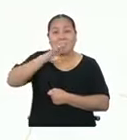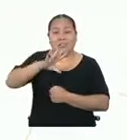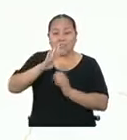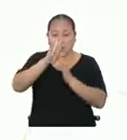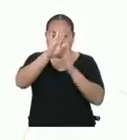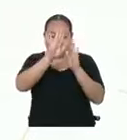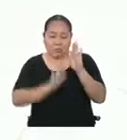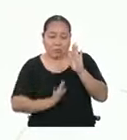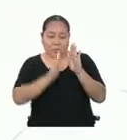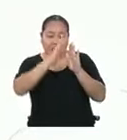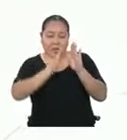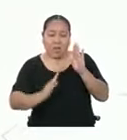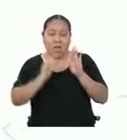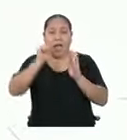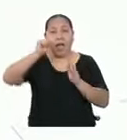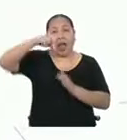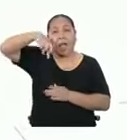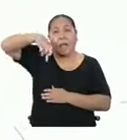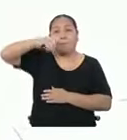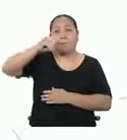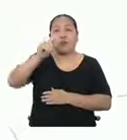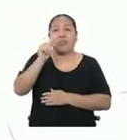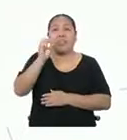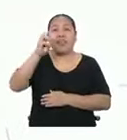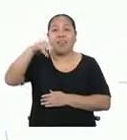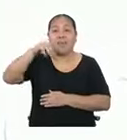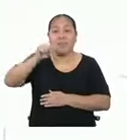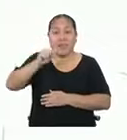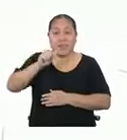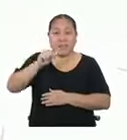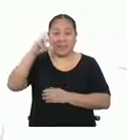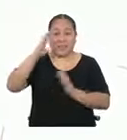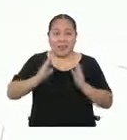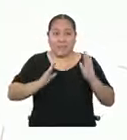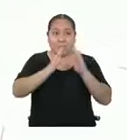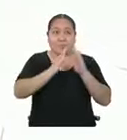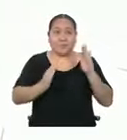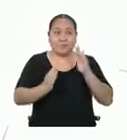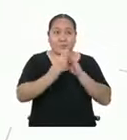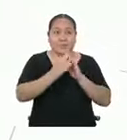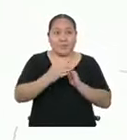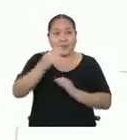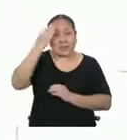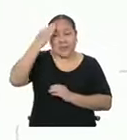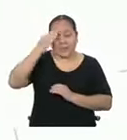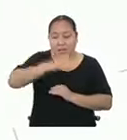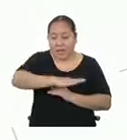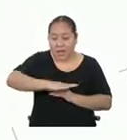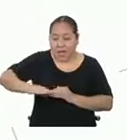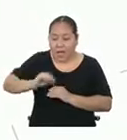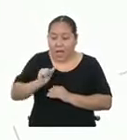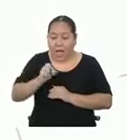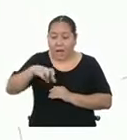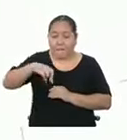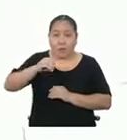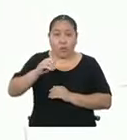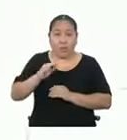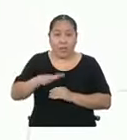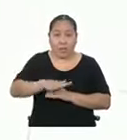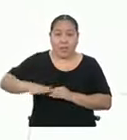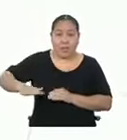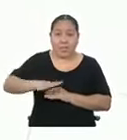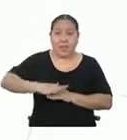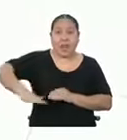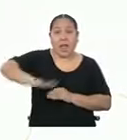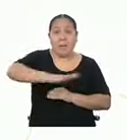pirámide. Para determinar dicha longitud, primero debemos calcular la longitud de la apotema de la base, de modo que, al